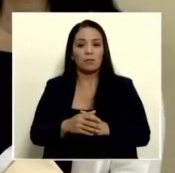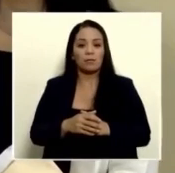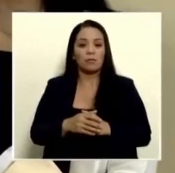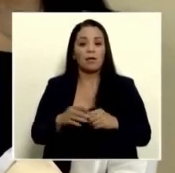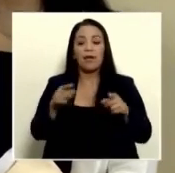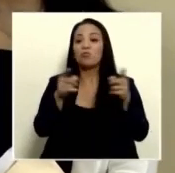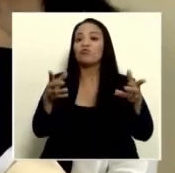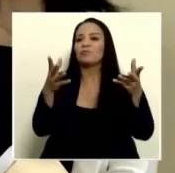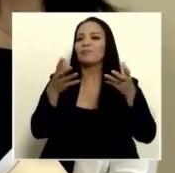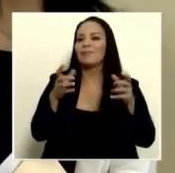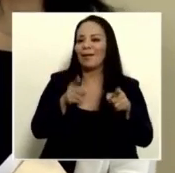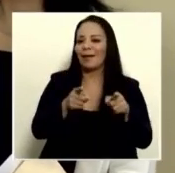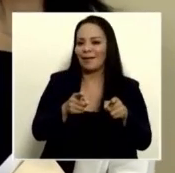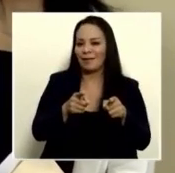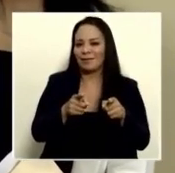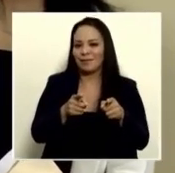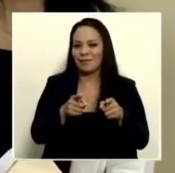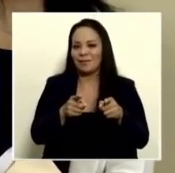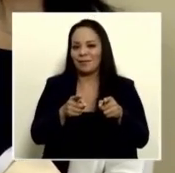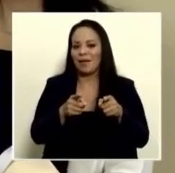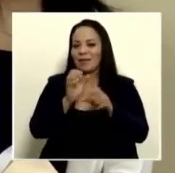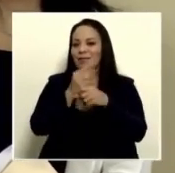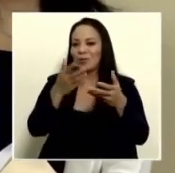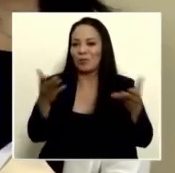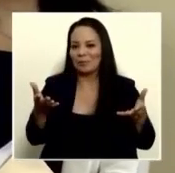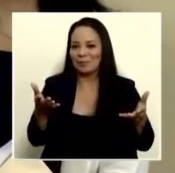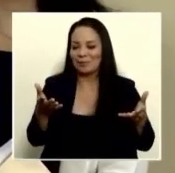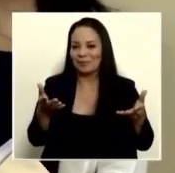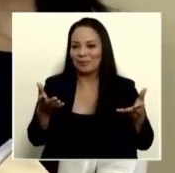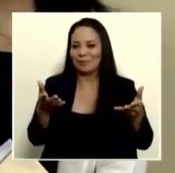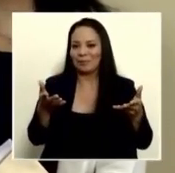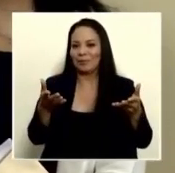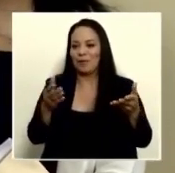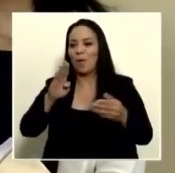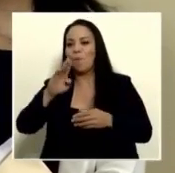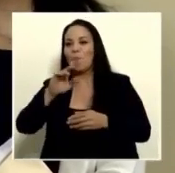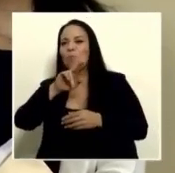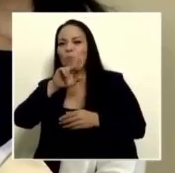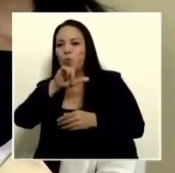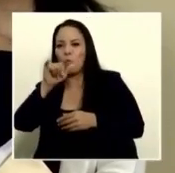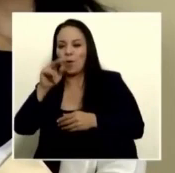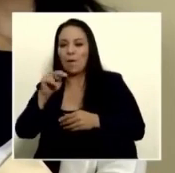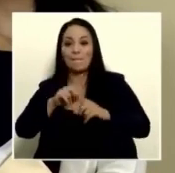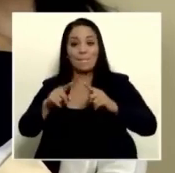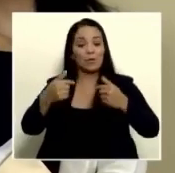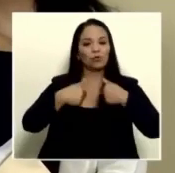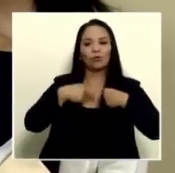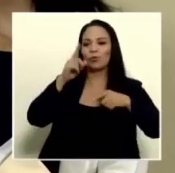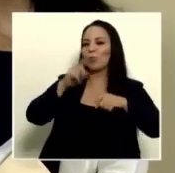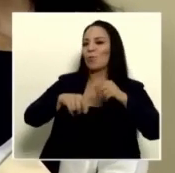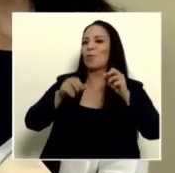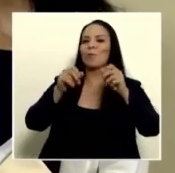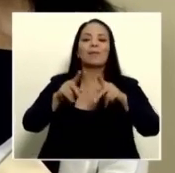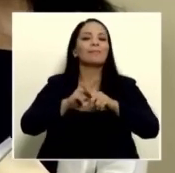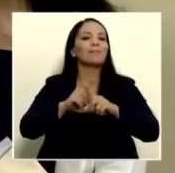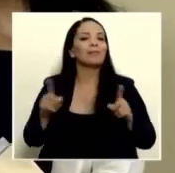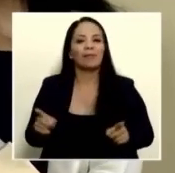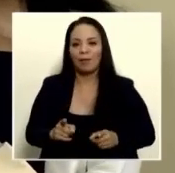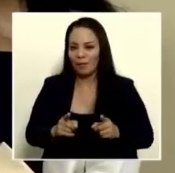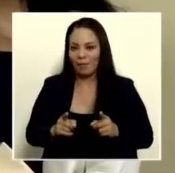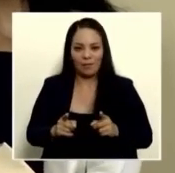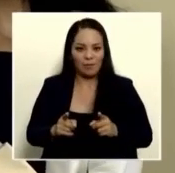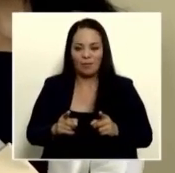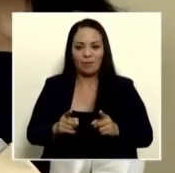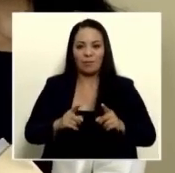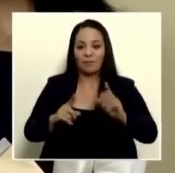donde no puedo permitir yo es que se les haga la ley la interpretación de la